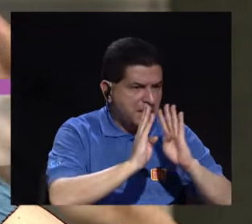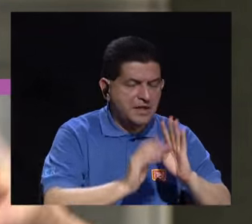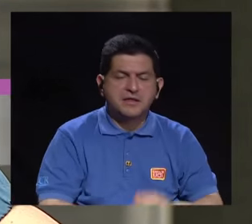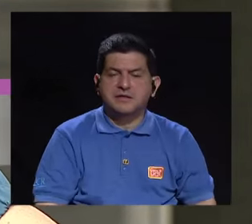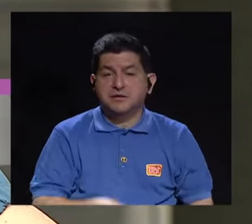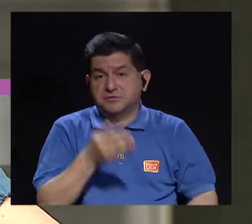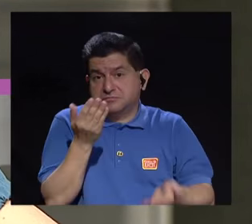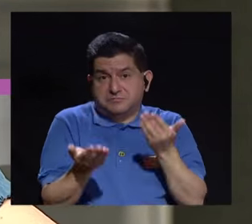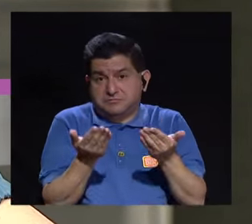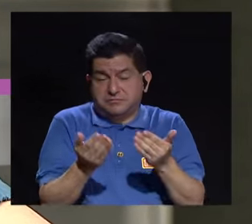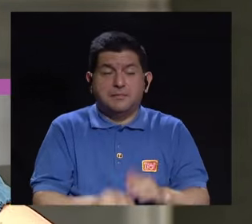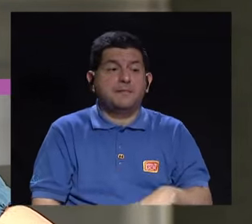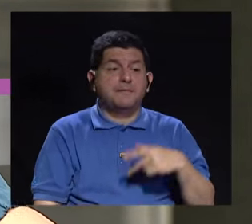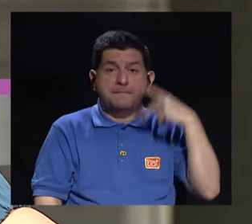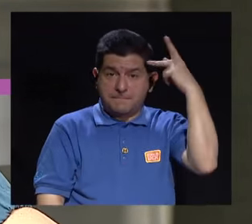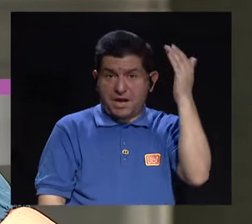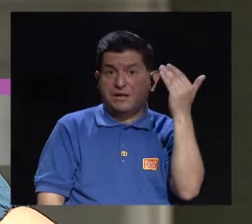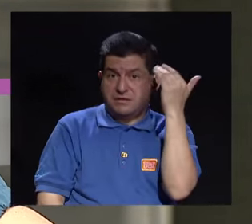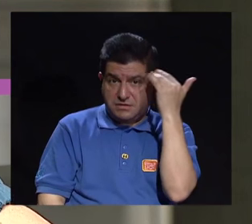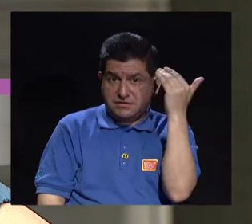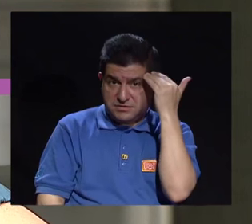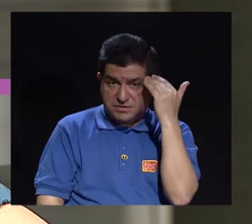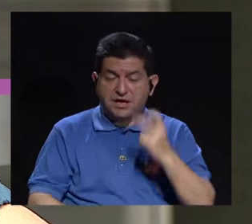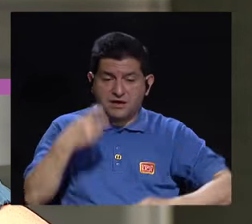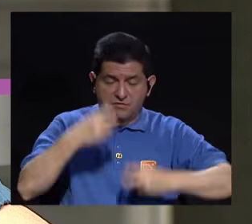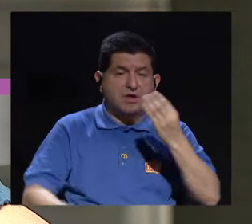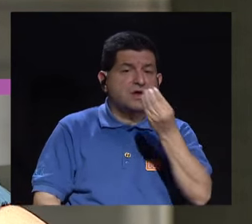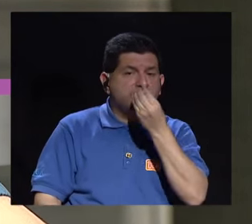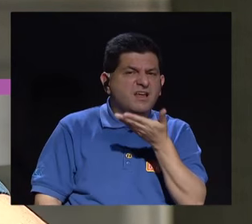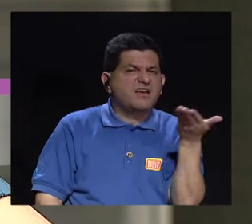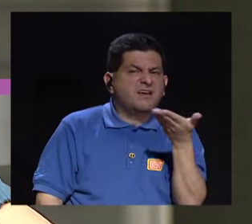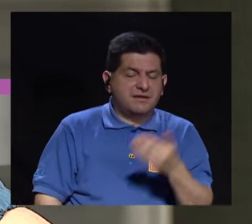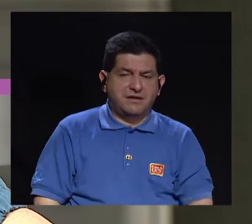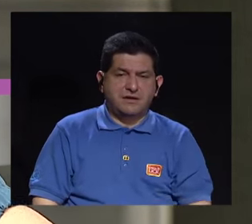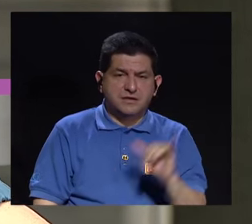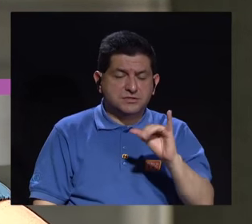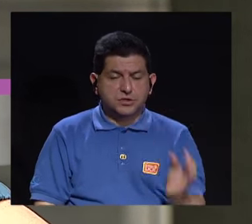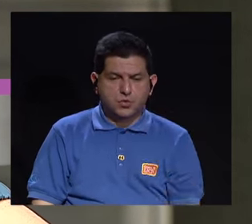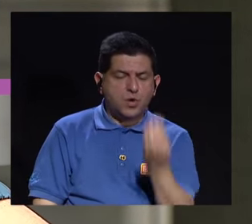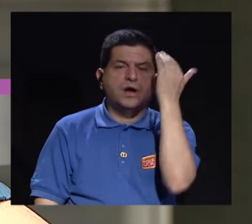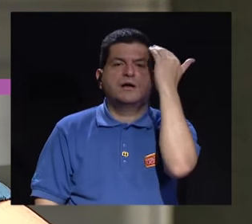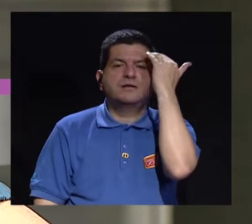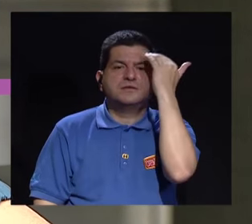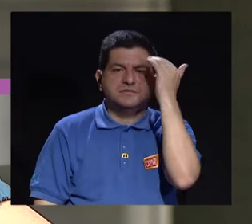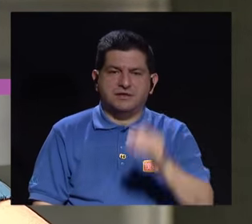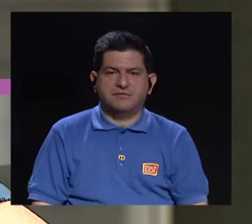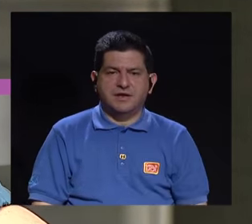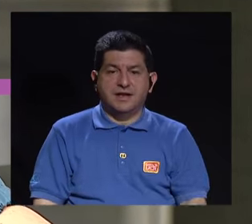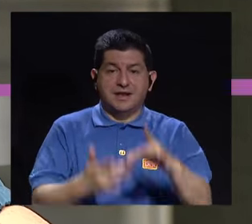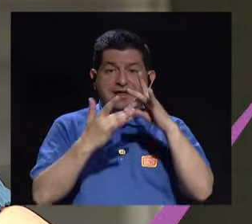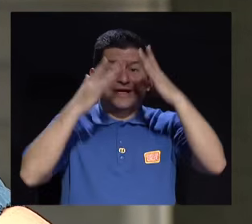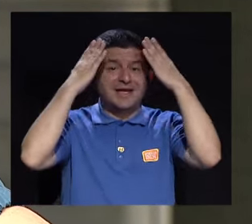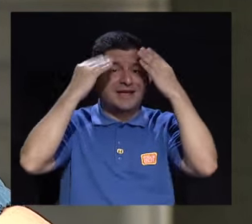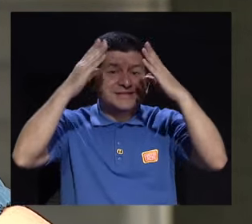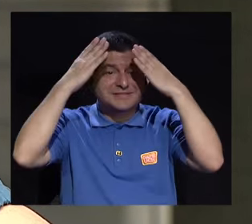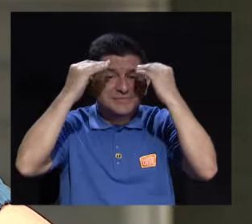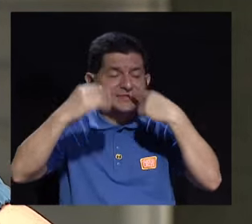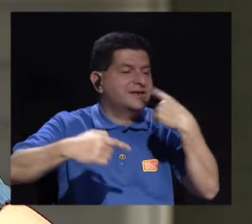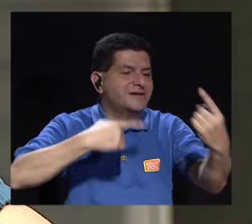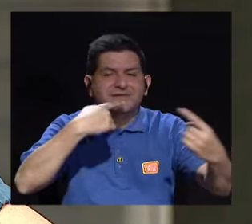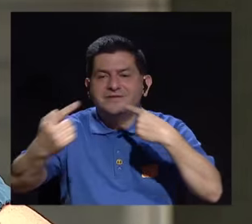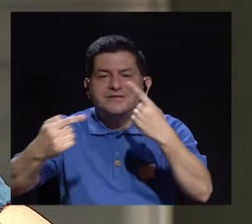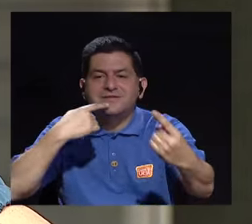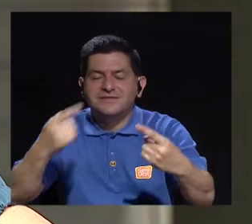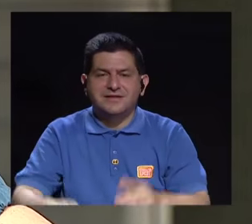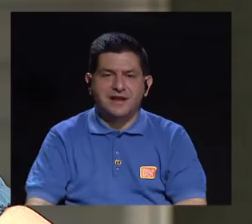en el caso de que sea un tutor, que los padres también sepan que es un trastorno alimentario, que los adolescentes también los conozcan, sobre todo la información, la